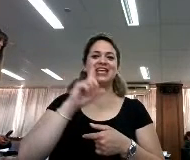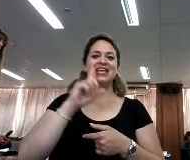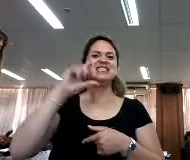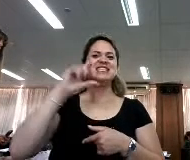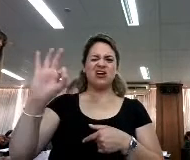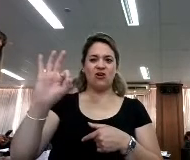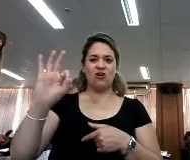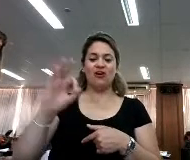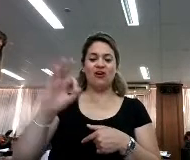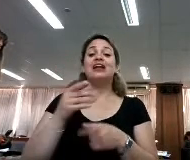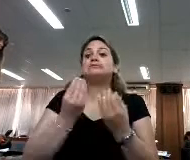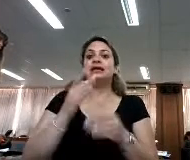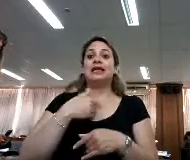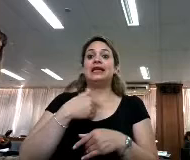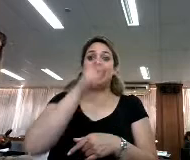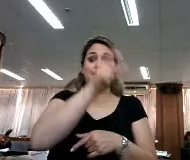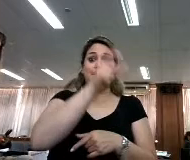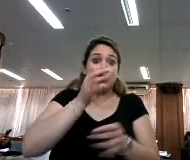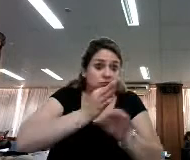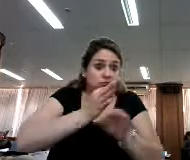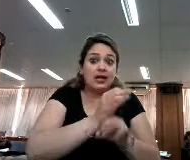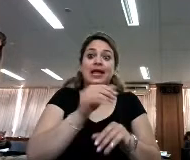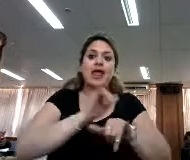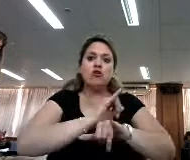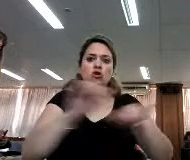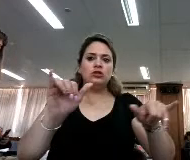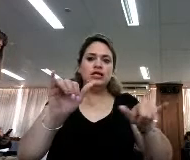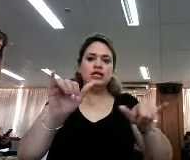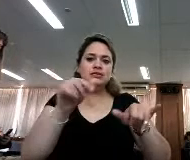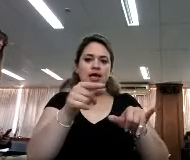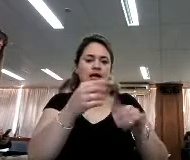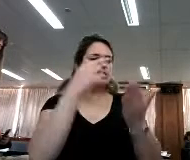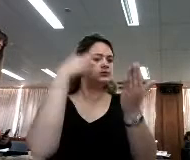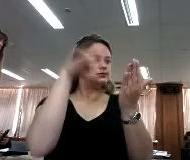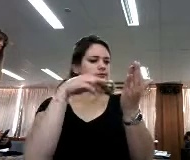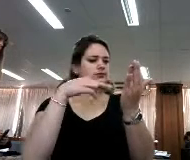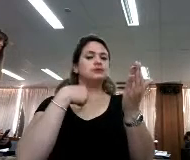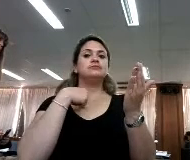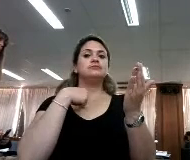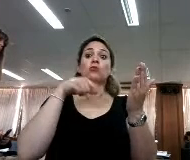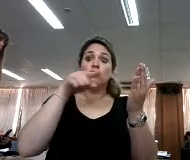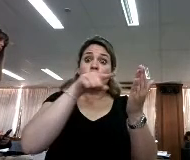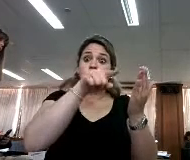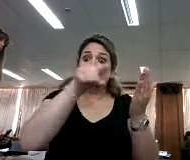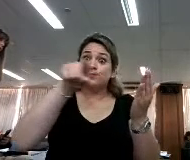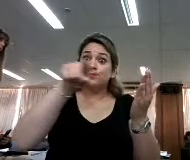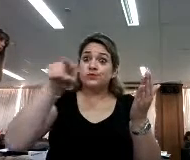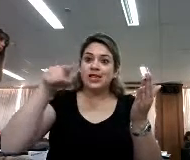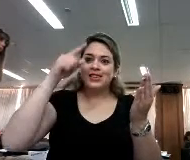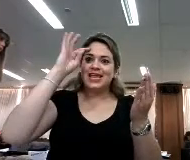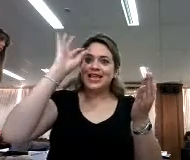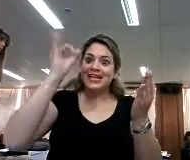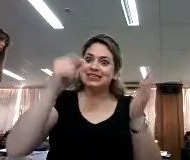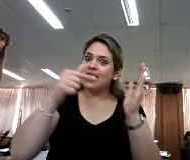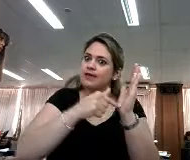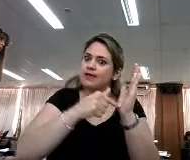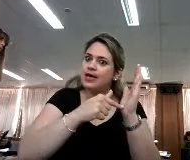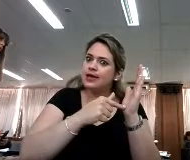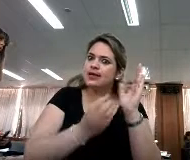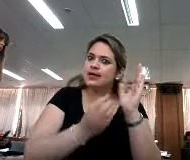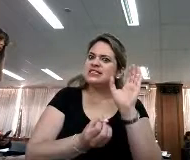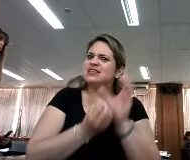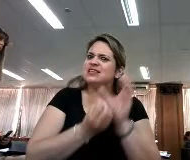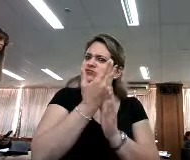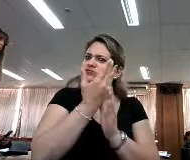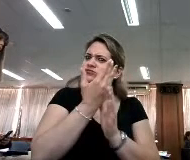nuestros usuarios que aquella noticia que ellos reciban tienen que saber la fuente de la noticia, si el autor es